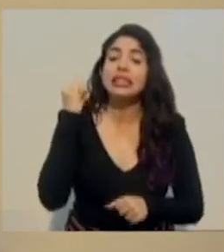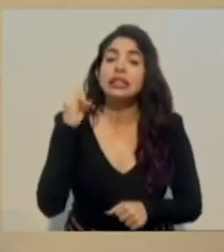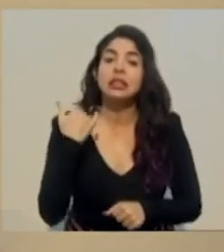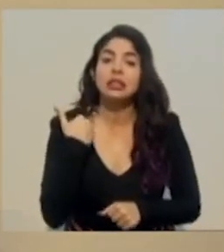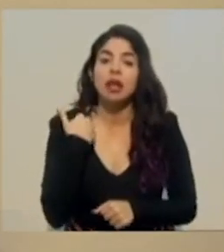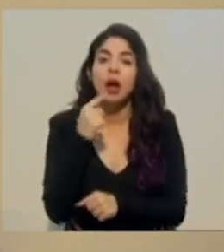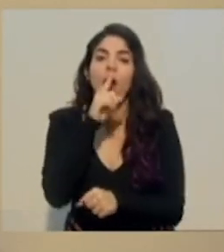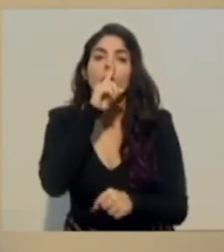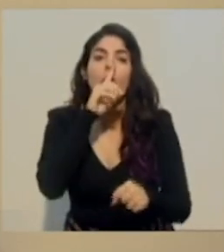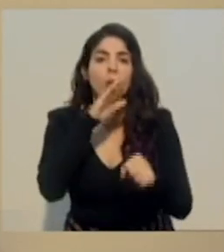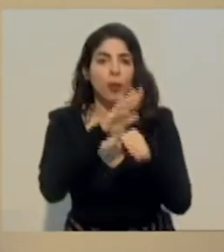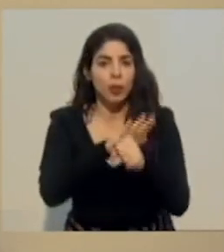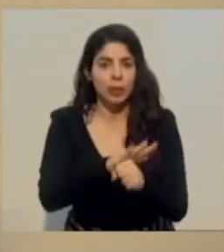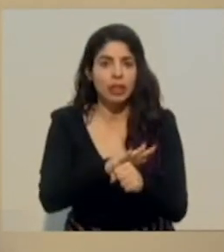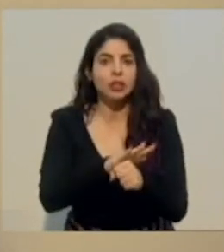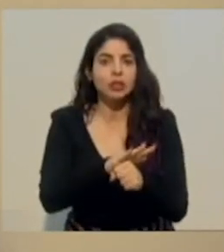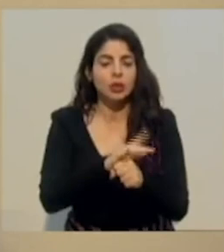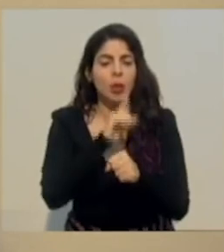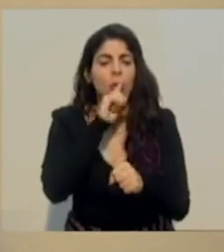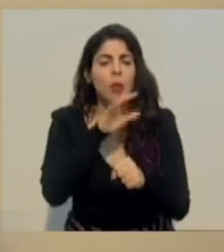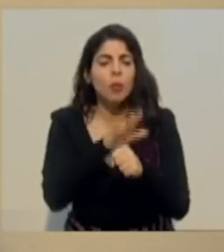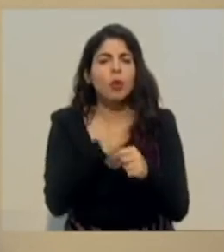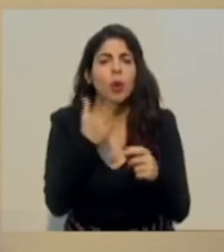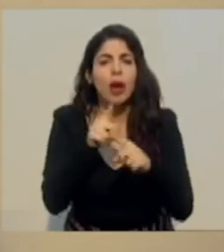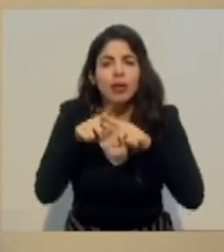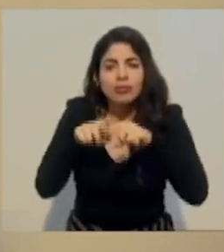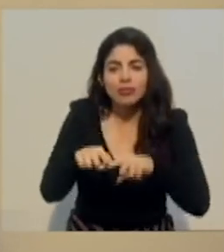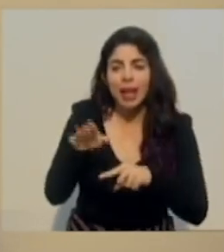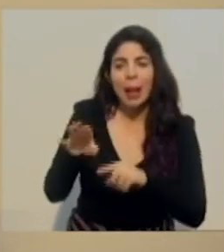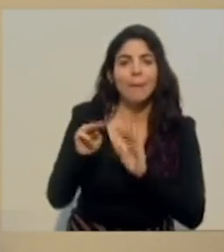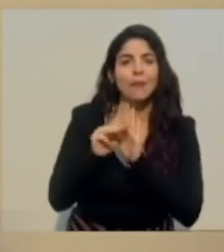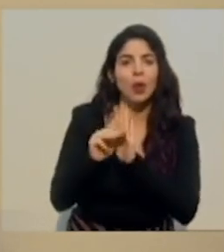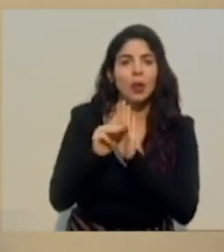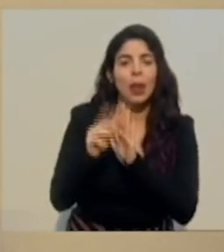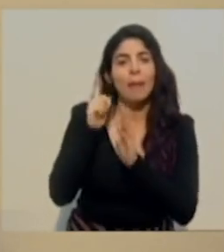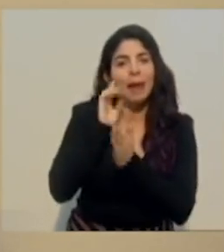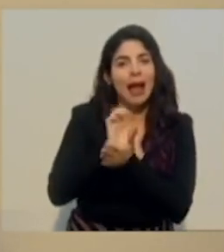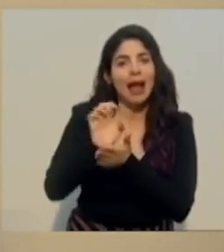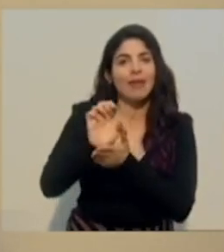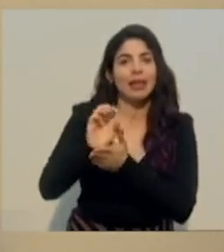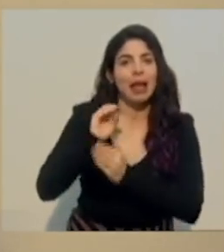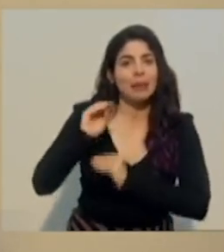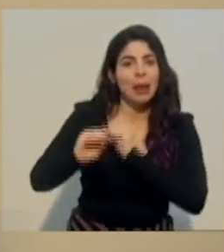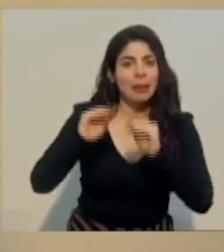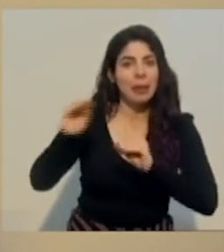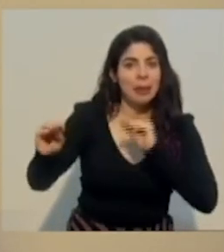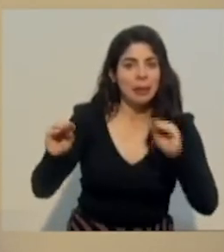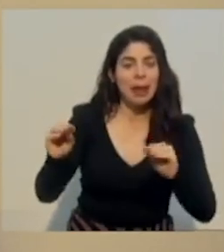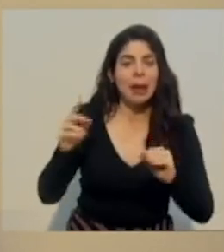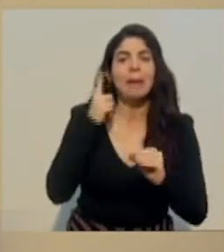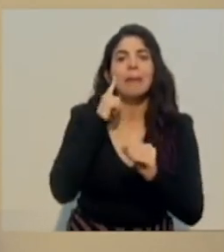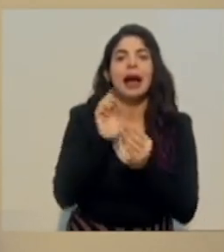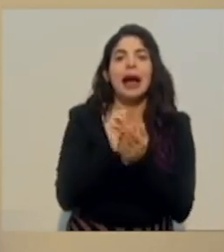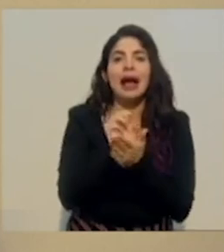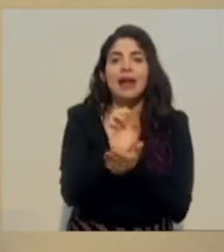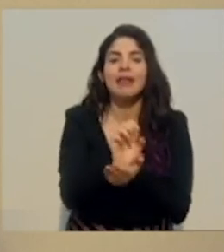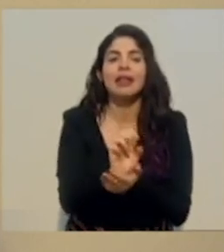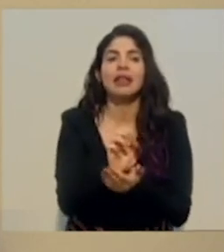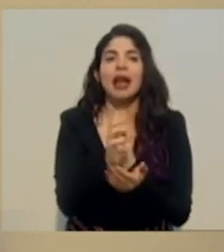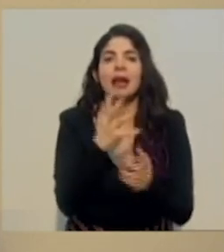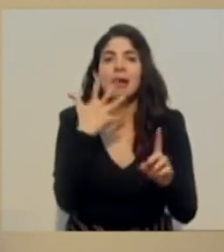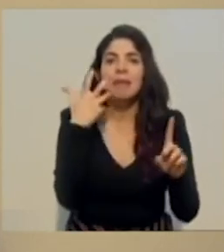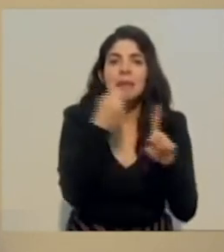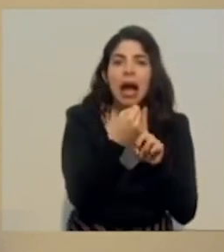donde a partir del modelo vamos a prevenir el contagio, vamos a prevenir algunos impactos en